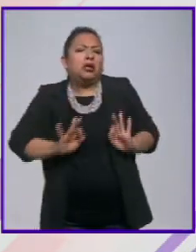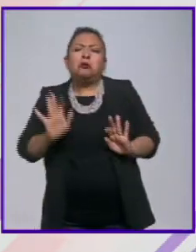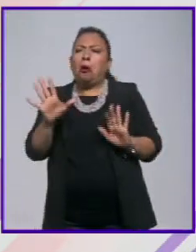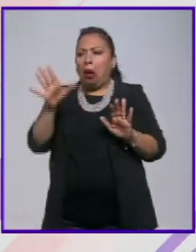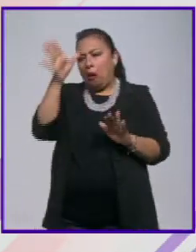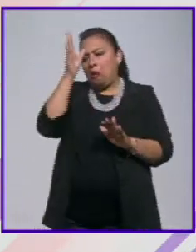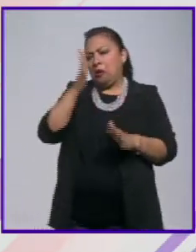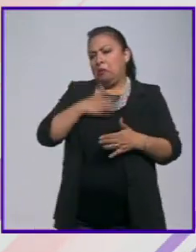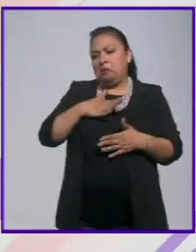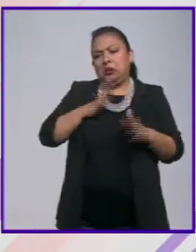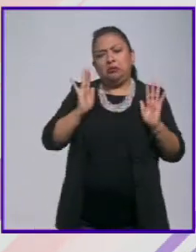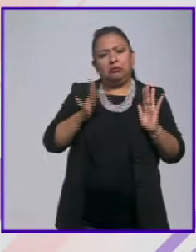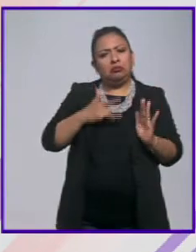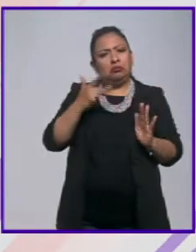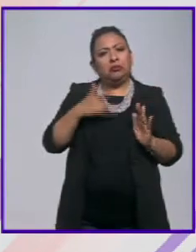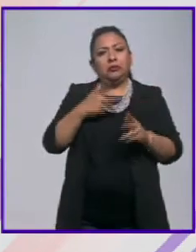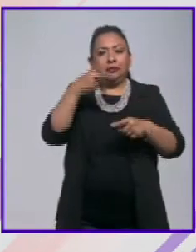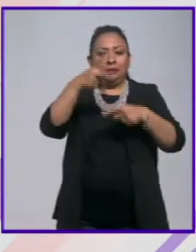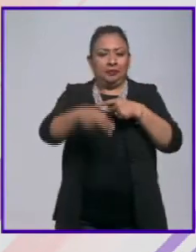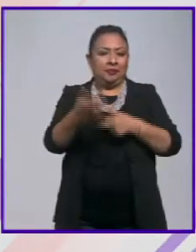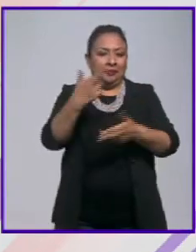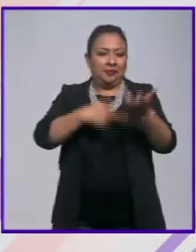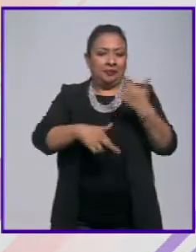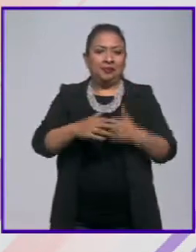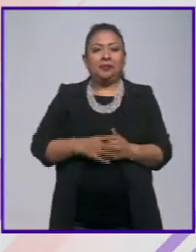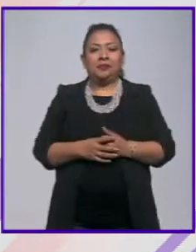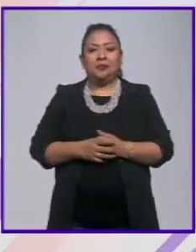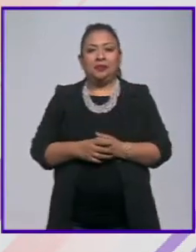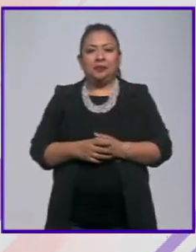conforme con ellos una pausa y volvemos